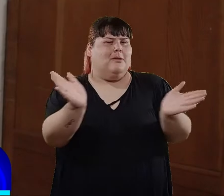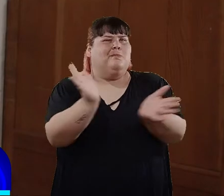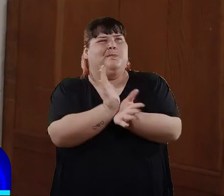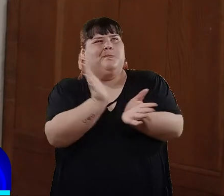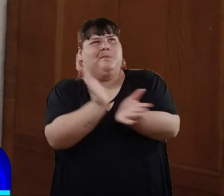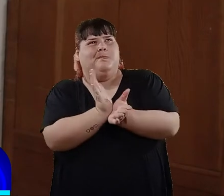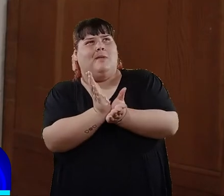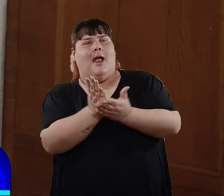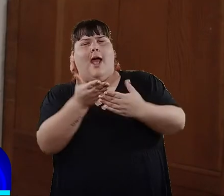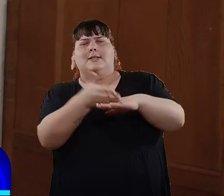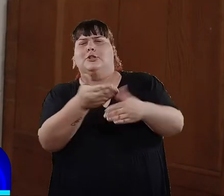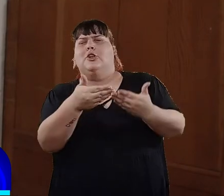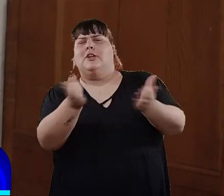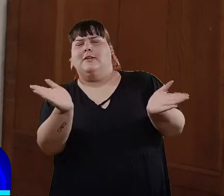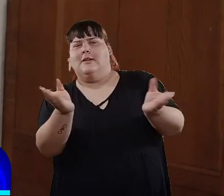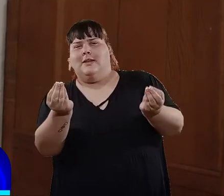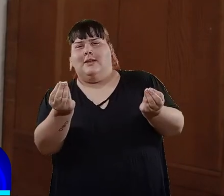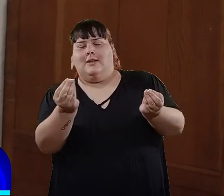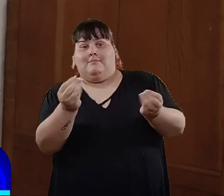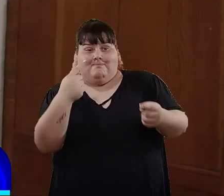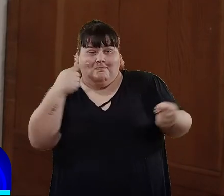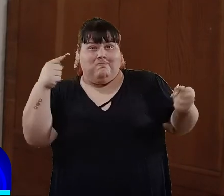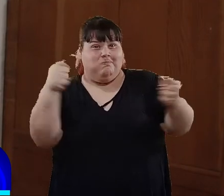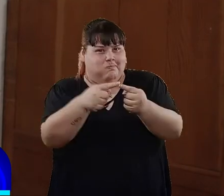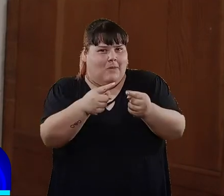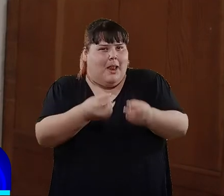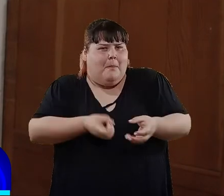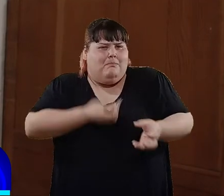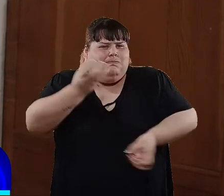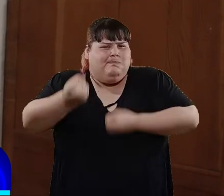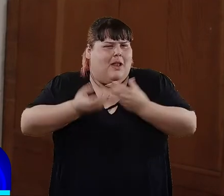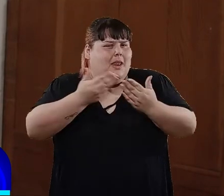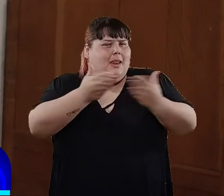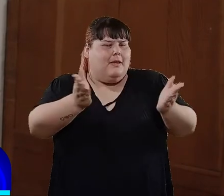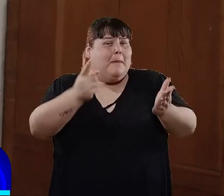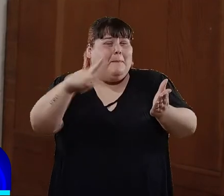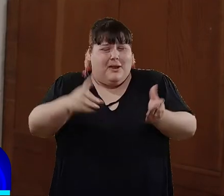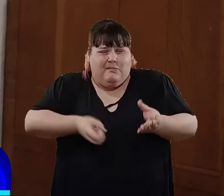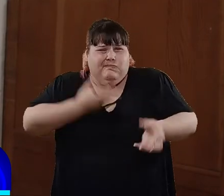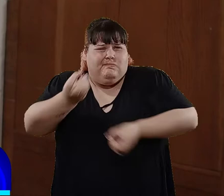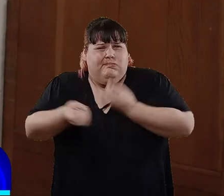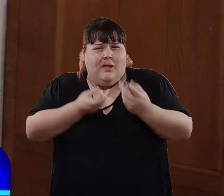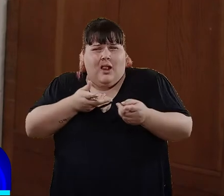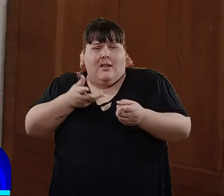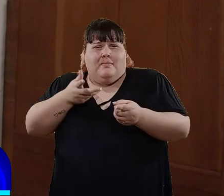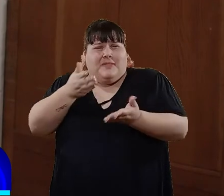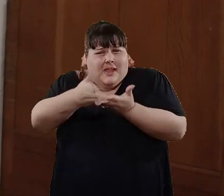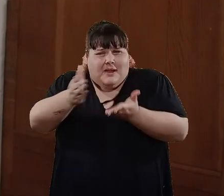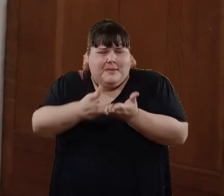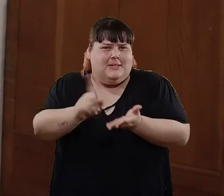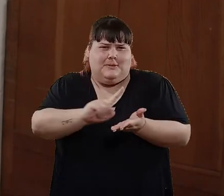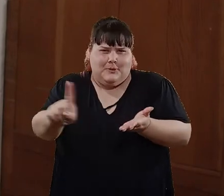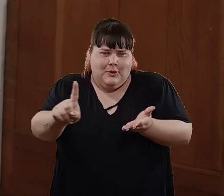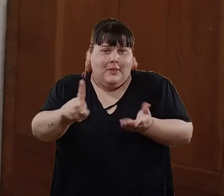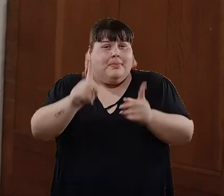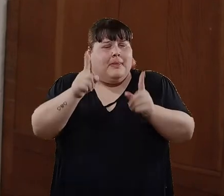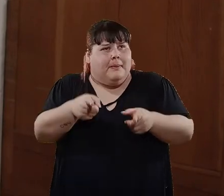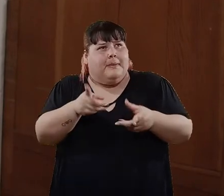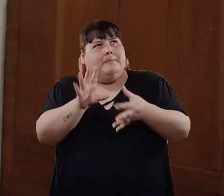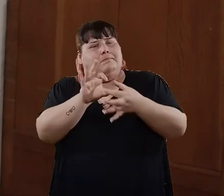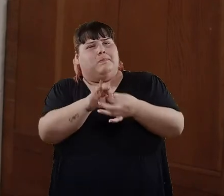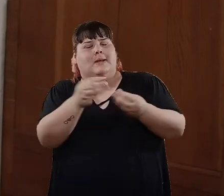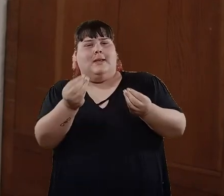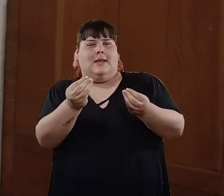libre acceso tiene que ir hacia la libre expresión, sin discriminación. También tiene que ver